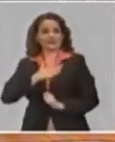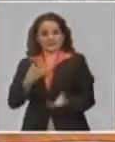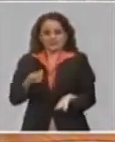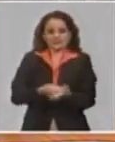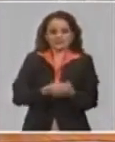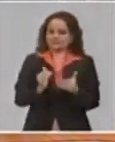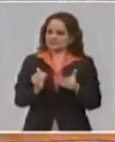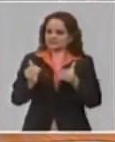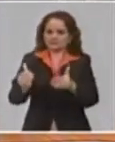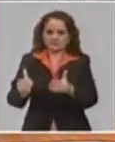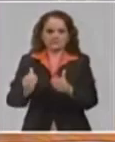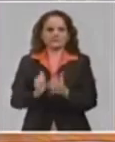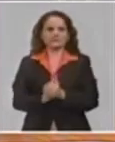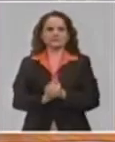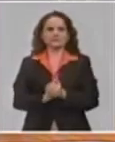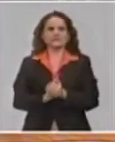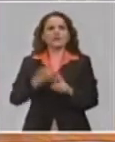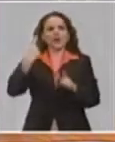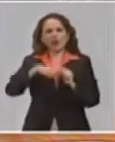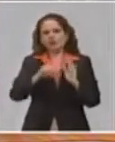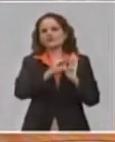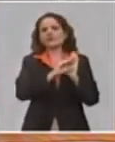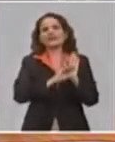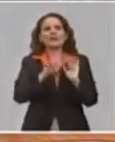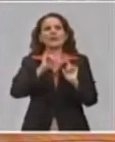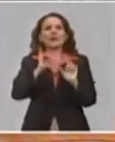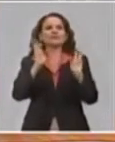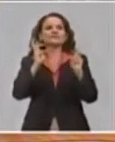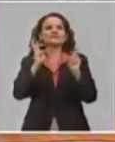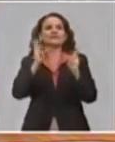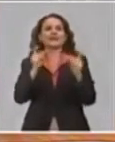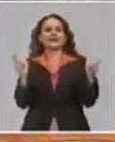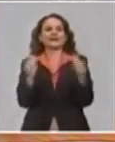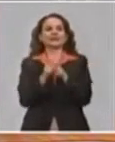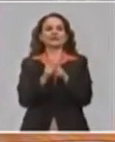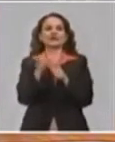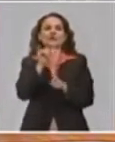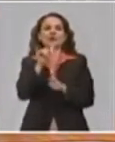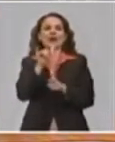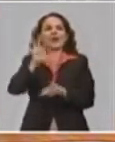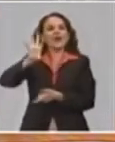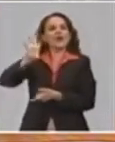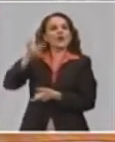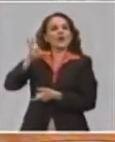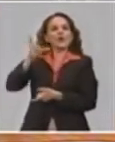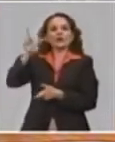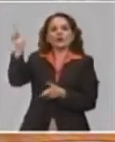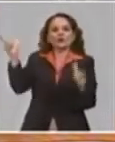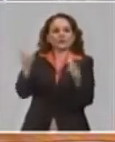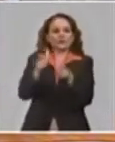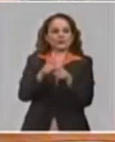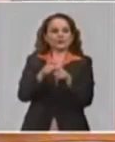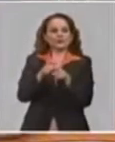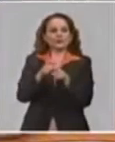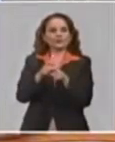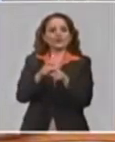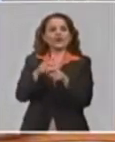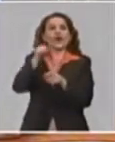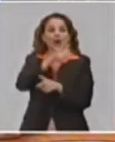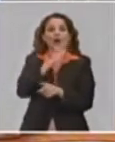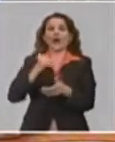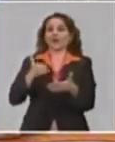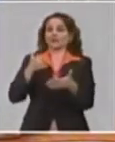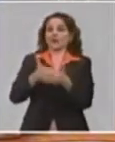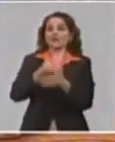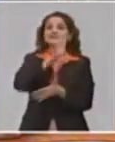Y también otro aspecto a destacar es la reducción del saldo mínimo de las cuentas bancarias fiscales que están al 50%